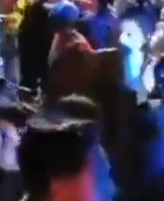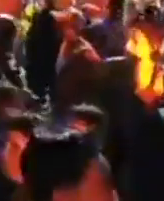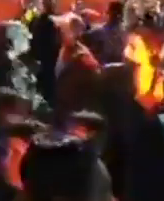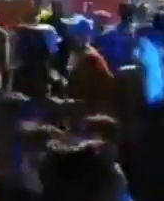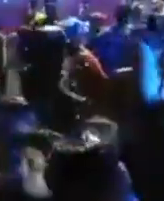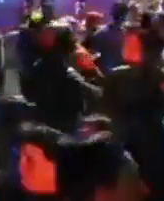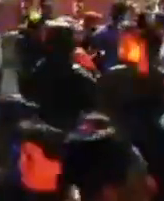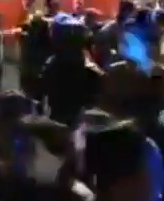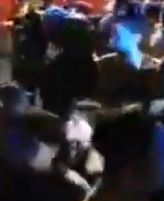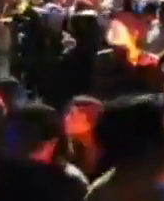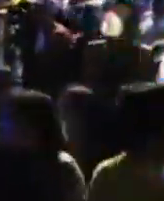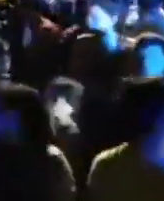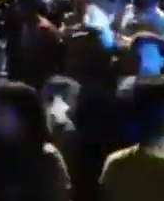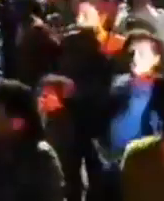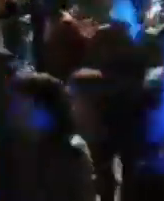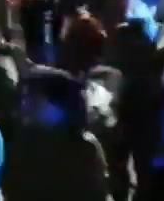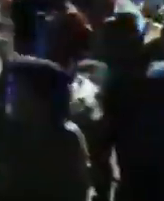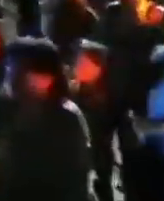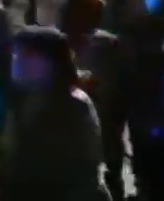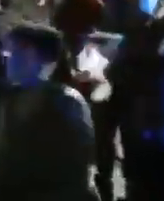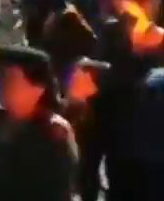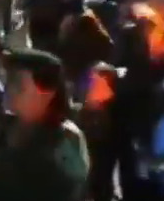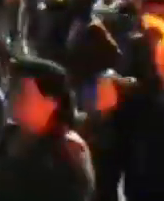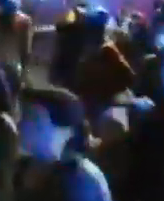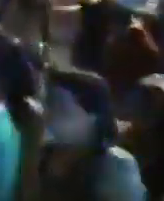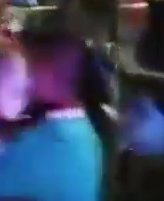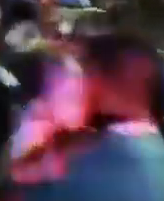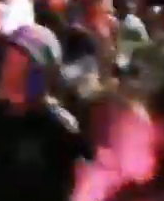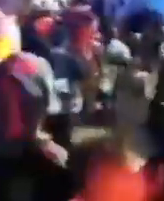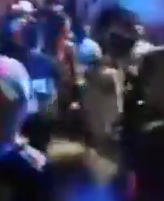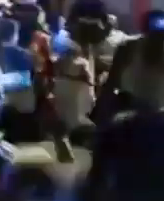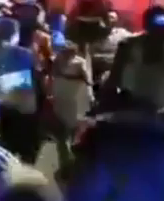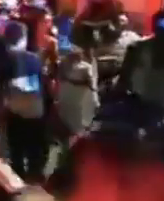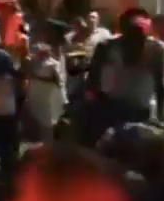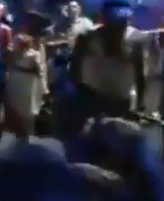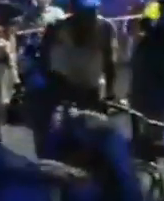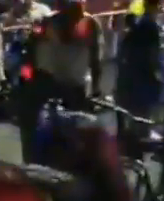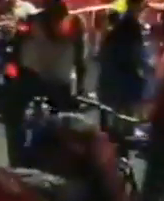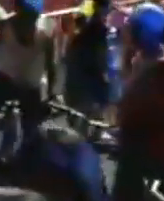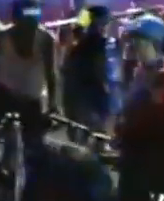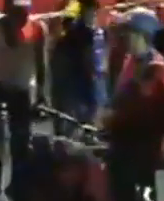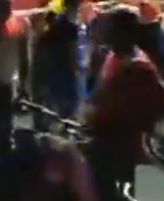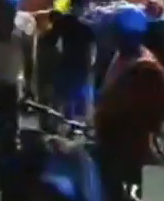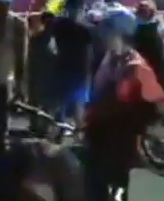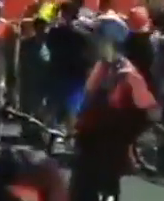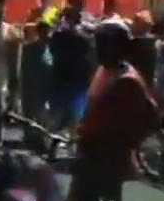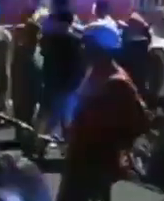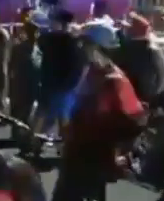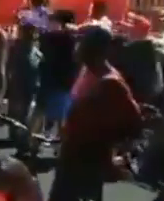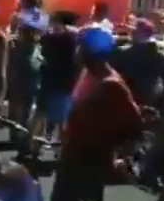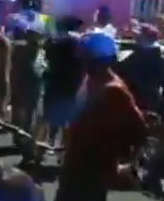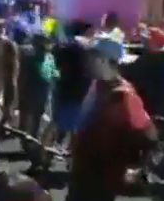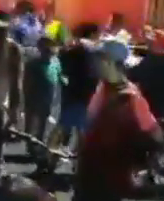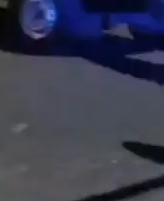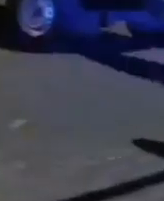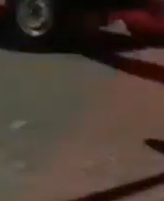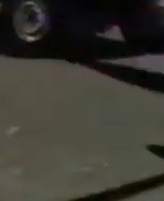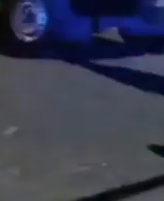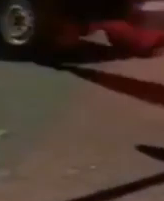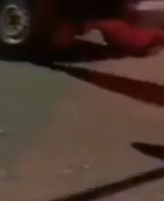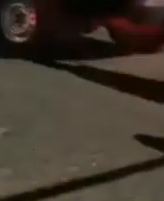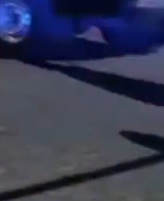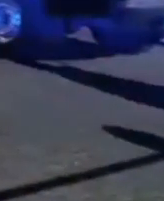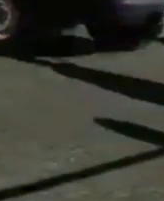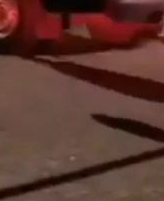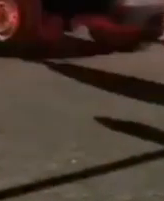Colima y Baja California tienen la mayor tasa por cada 100.000 habitantes. Especialmente han contribuido a la lucha de narcotraficantes en la alza de